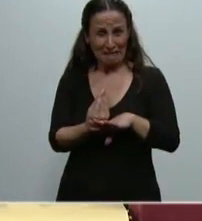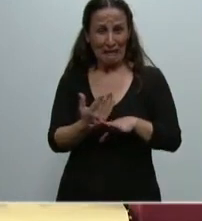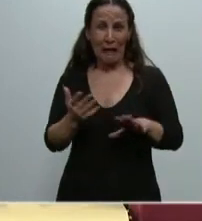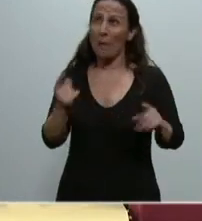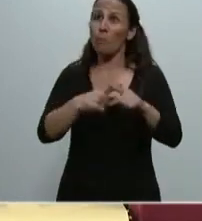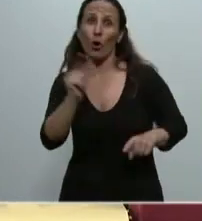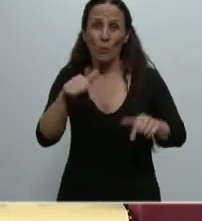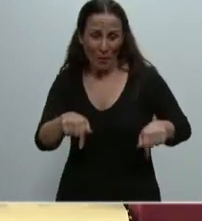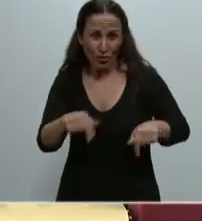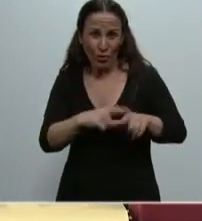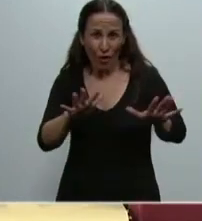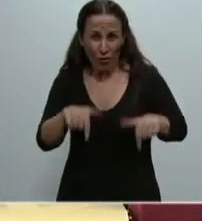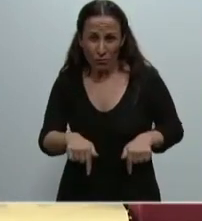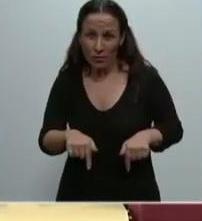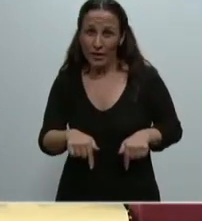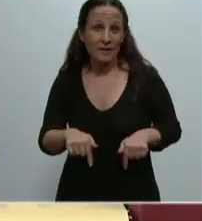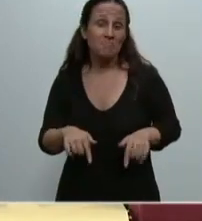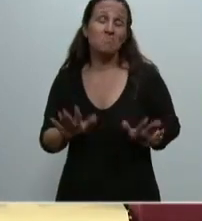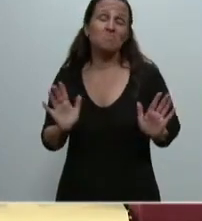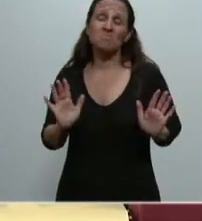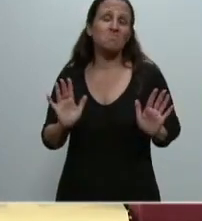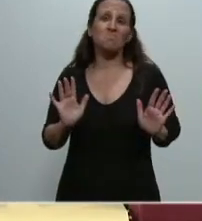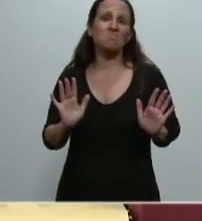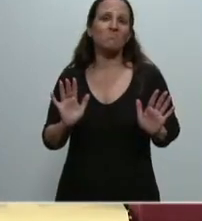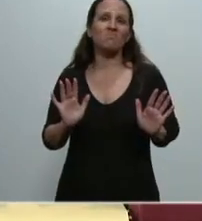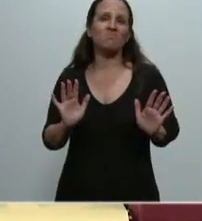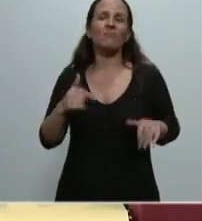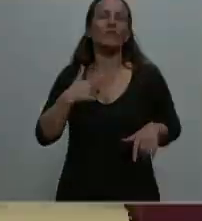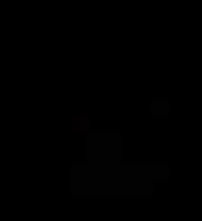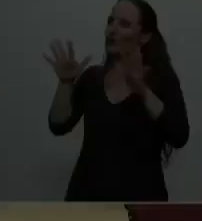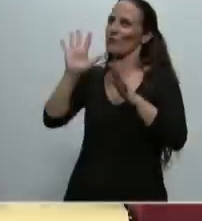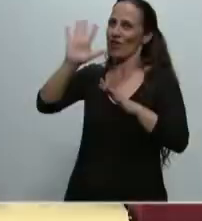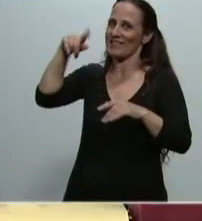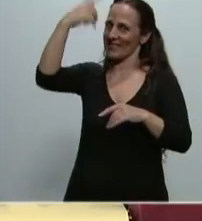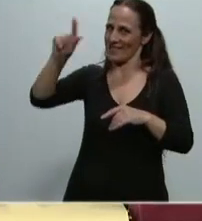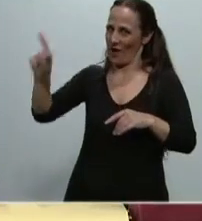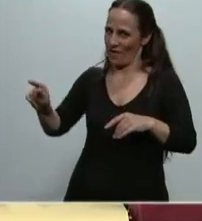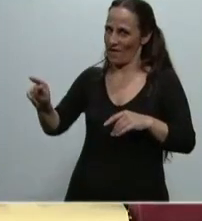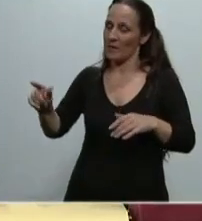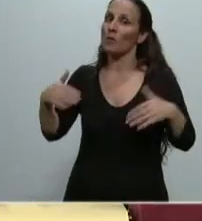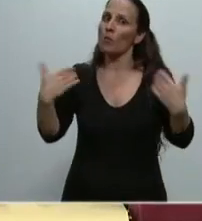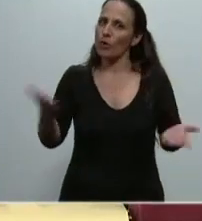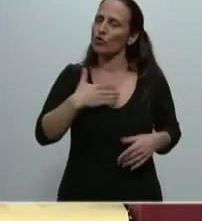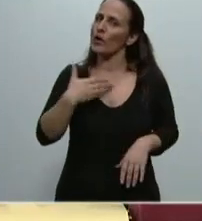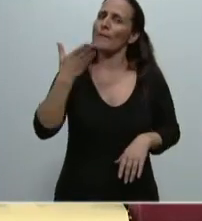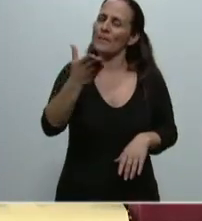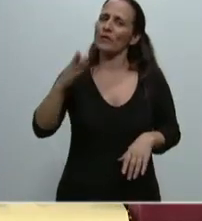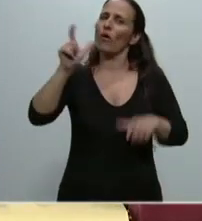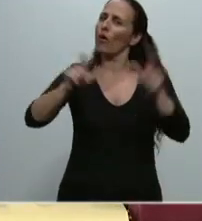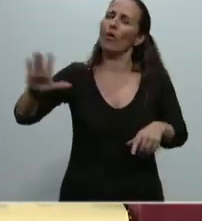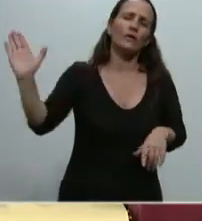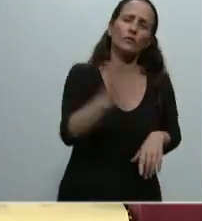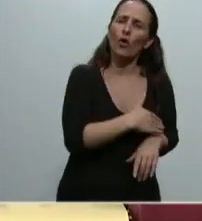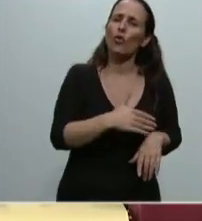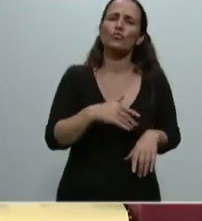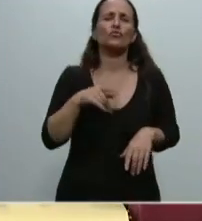de la etapa para ingresar decididamente en lo histórico. Les pido a todos que en todo